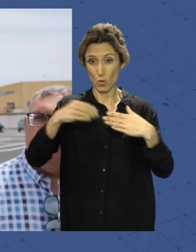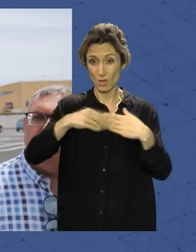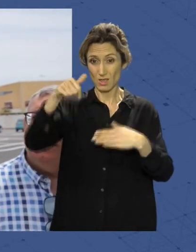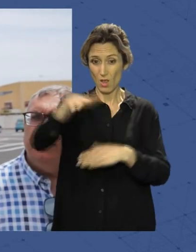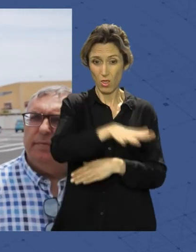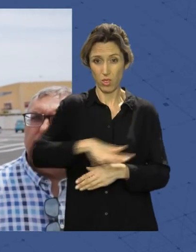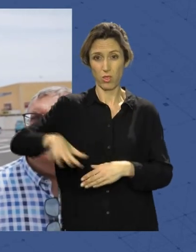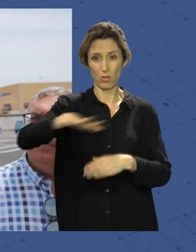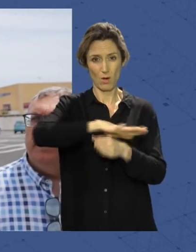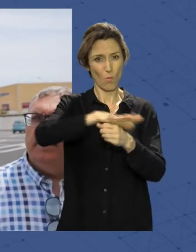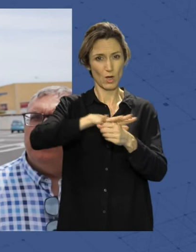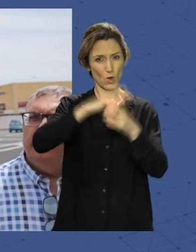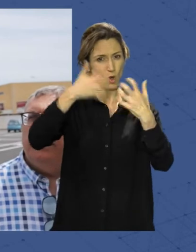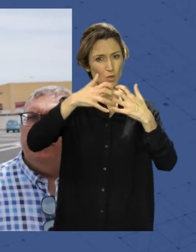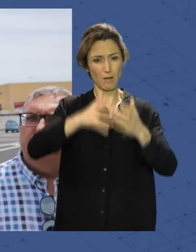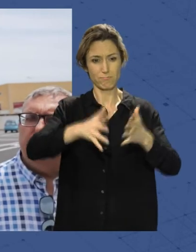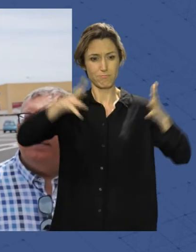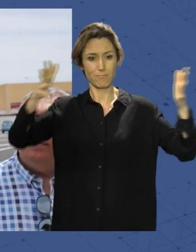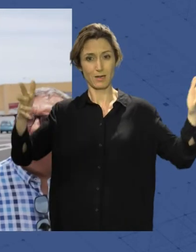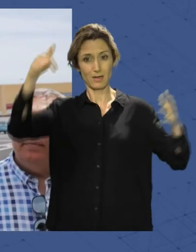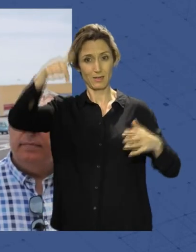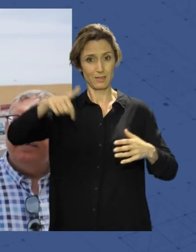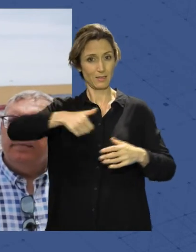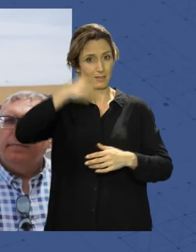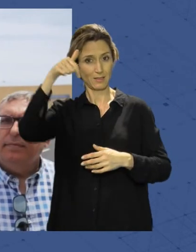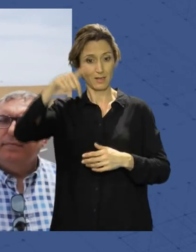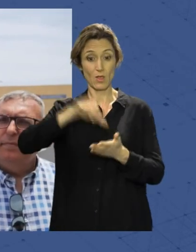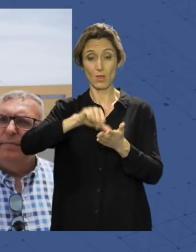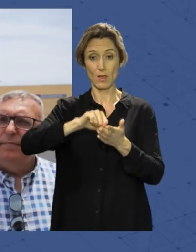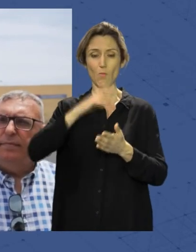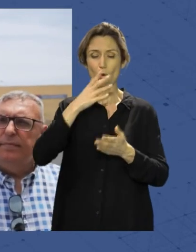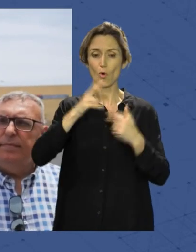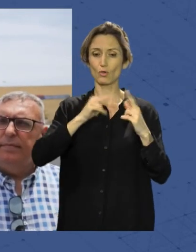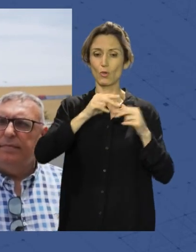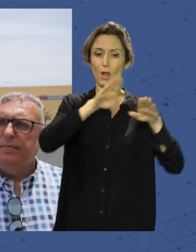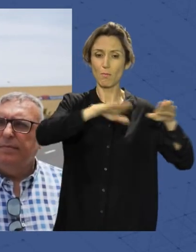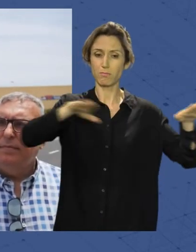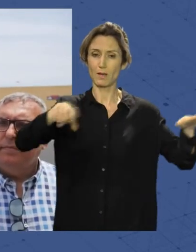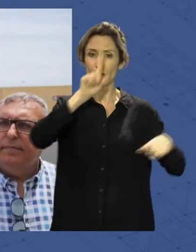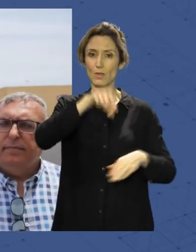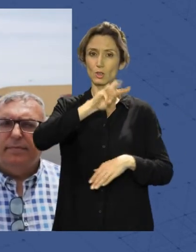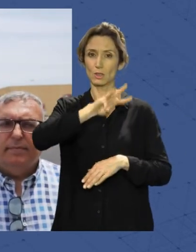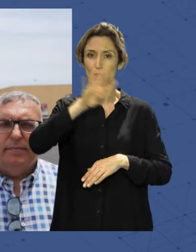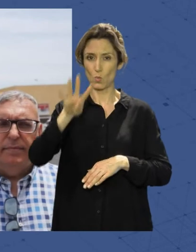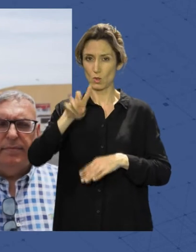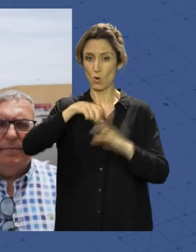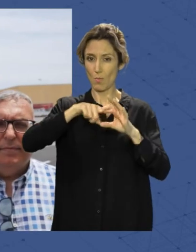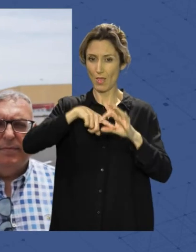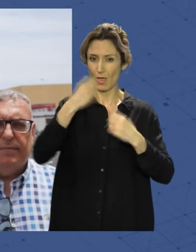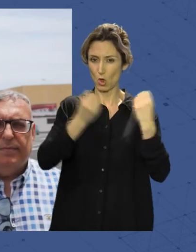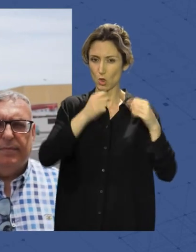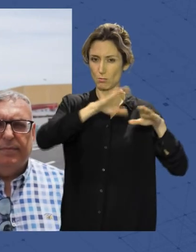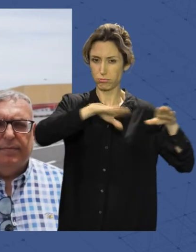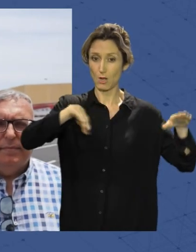industrial el más grande que tiene la ciudad de Almería construyendo como digo este aparcamiento que tiene 134 plazas 4 plazas